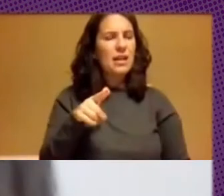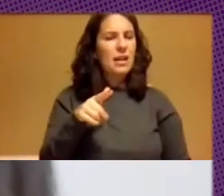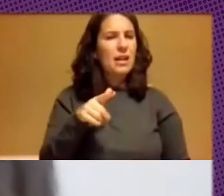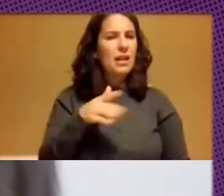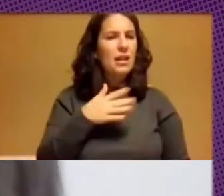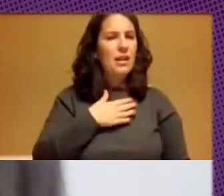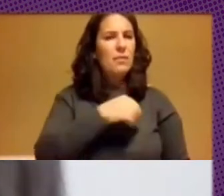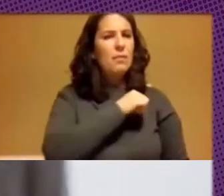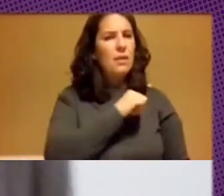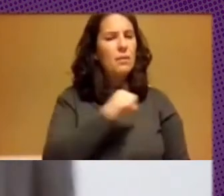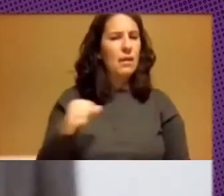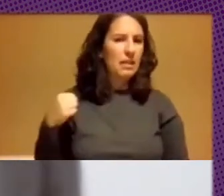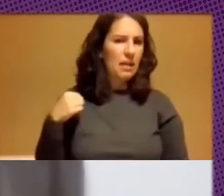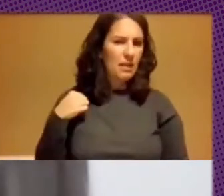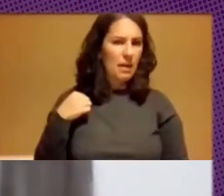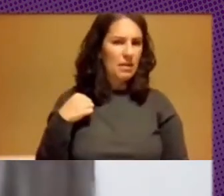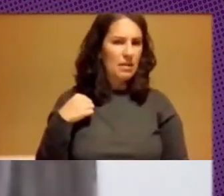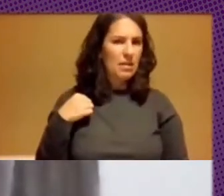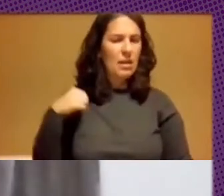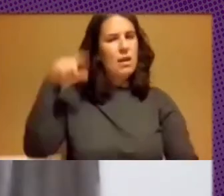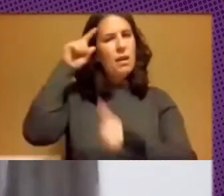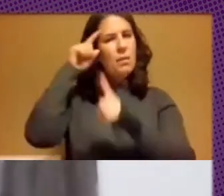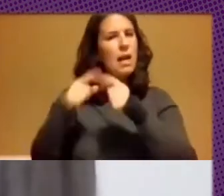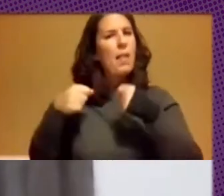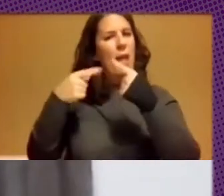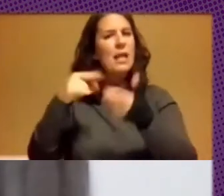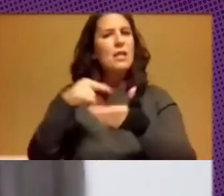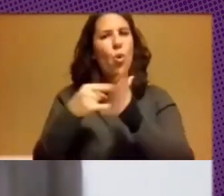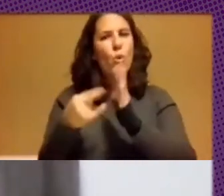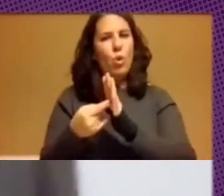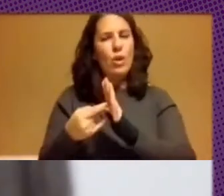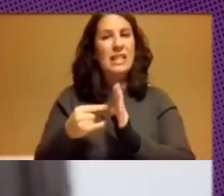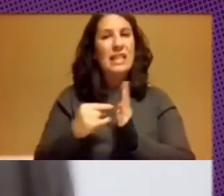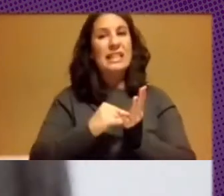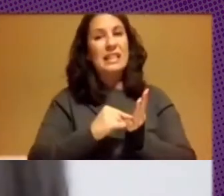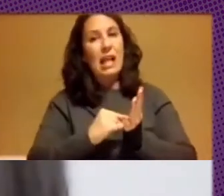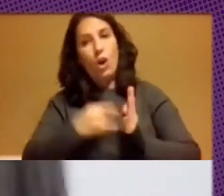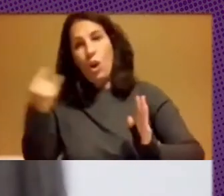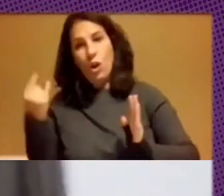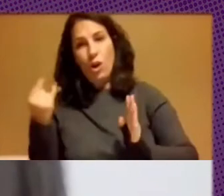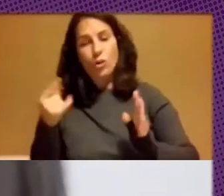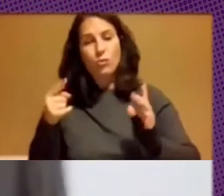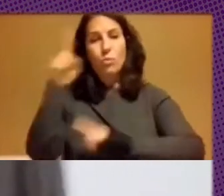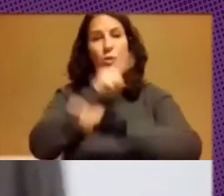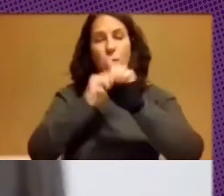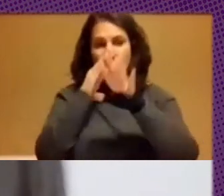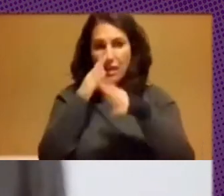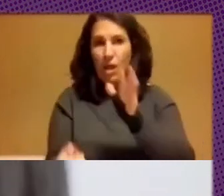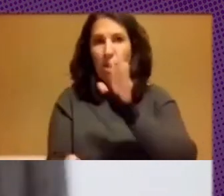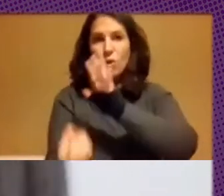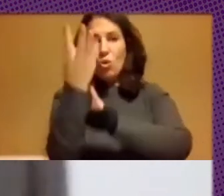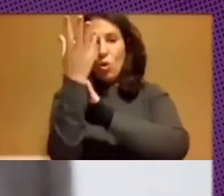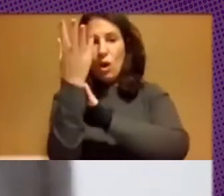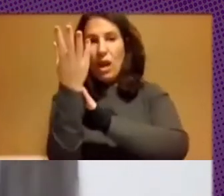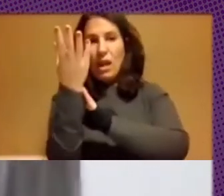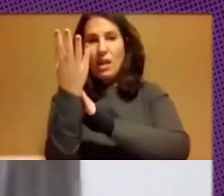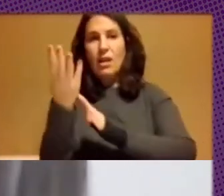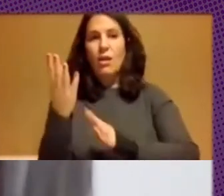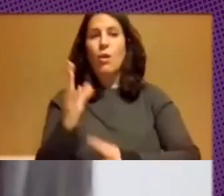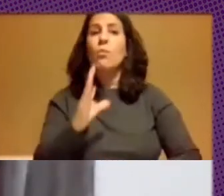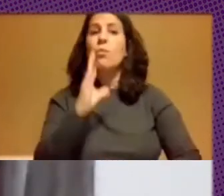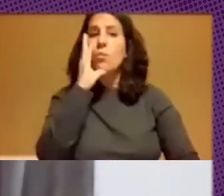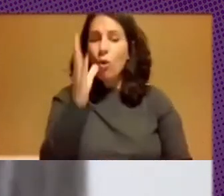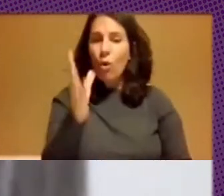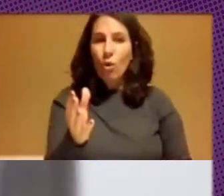privativas para dar soluciones tecnológicas tecnológicas a los problemas que se están generando del gran pivot